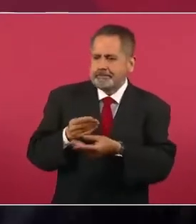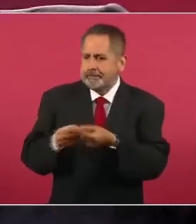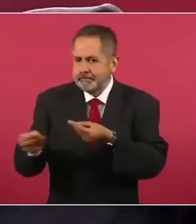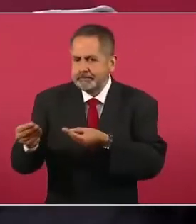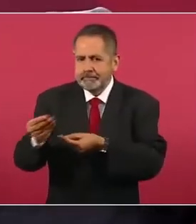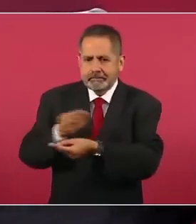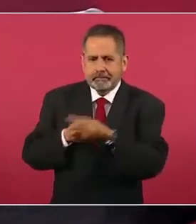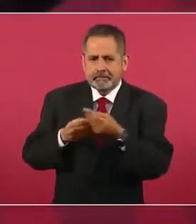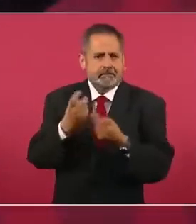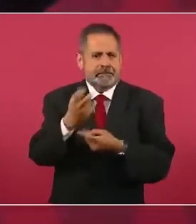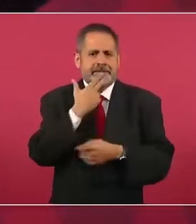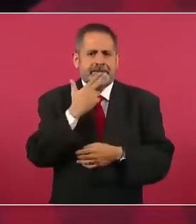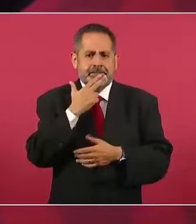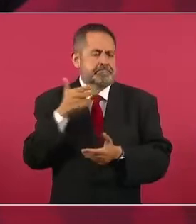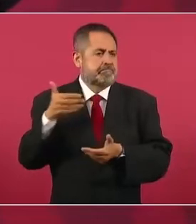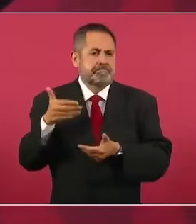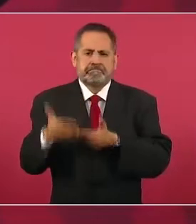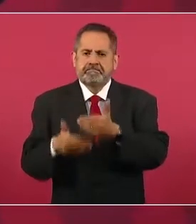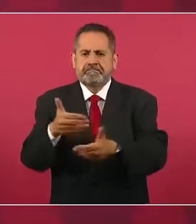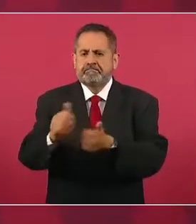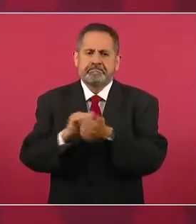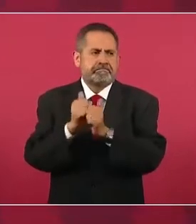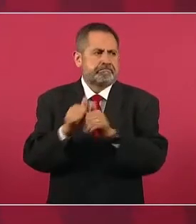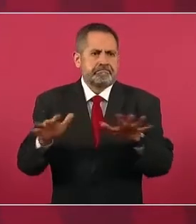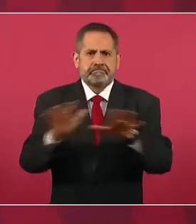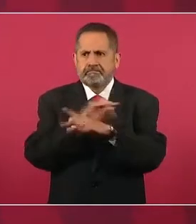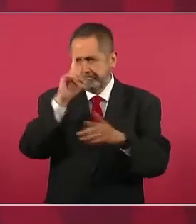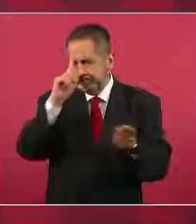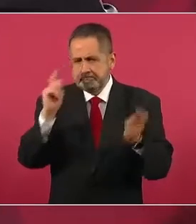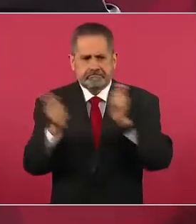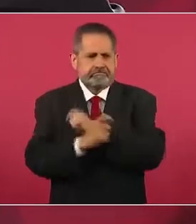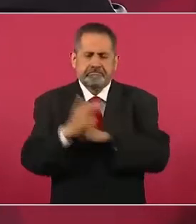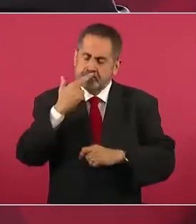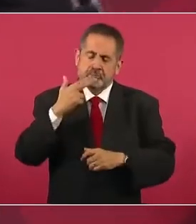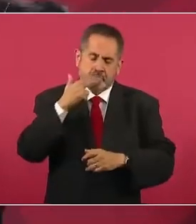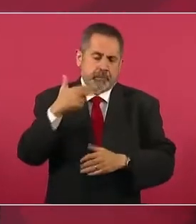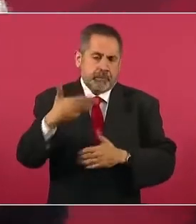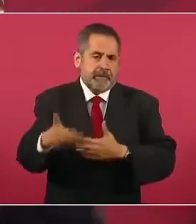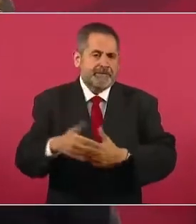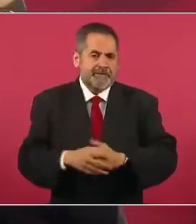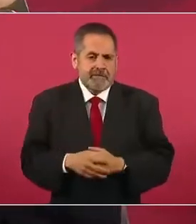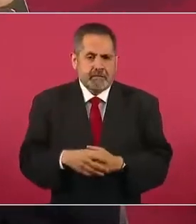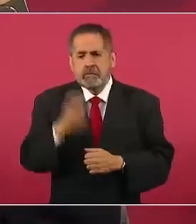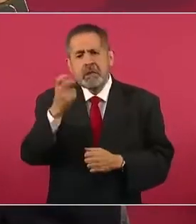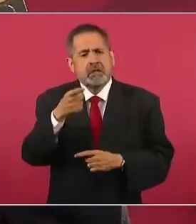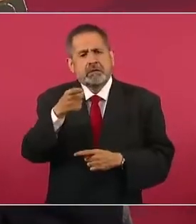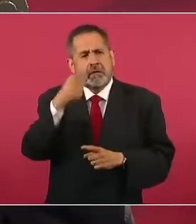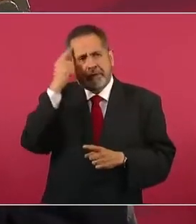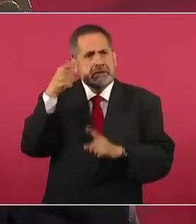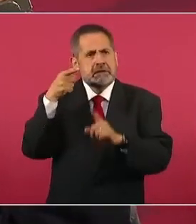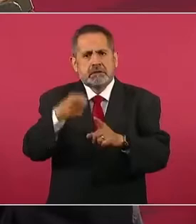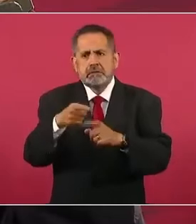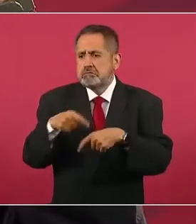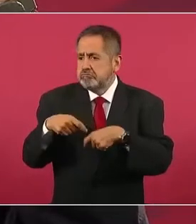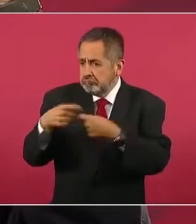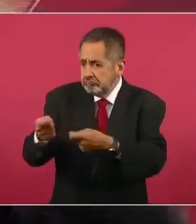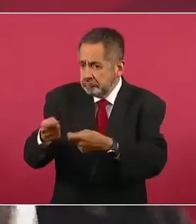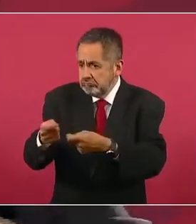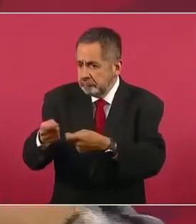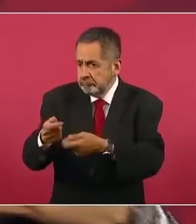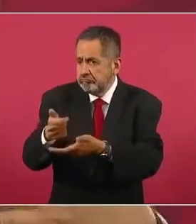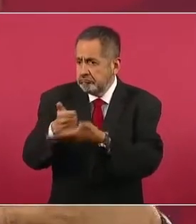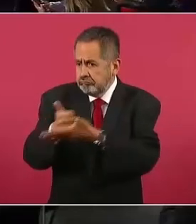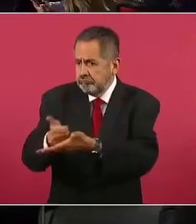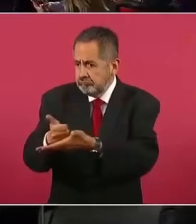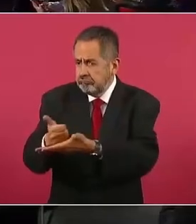avanzar en la transformación. Esa es nuestra fórmula. Si